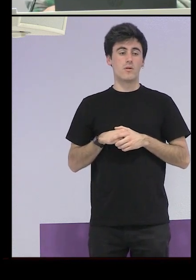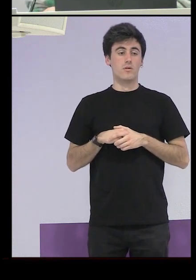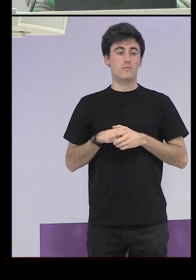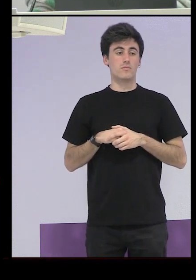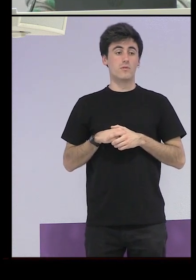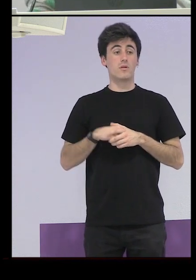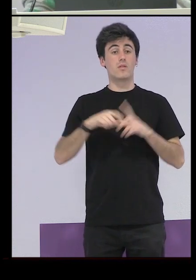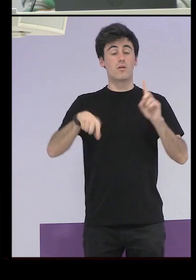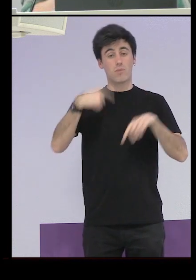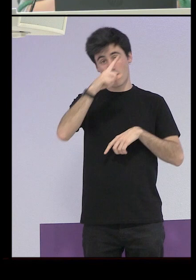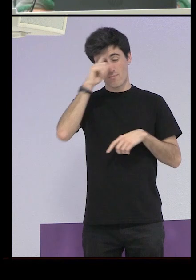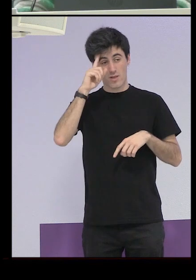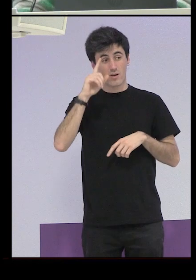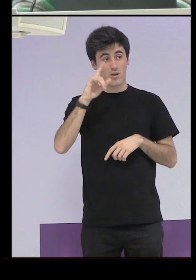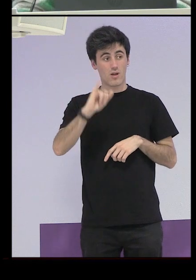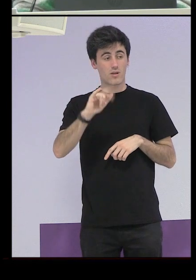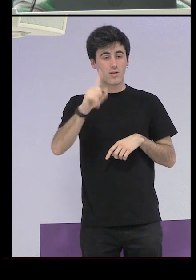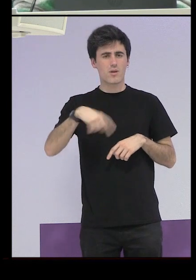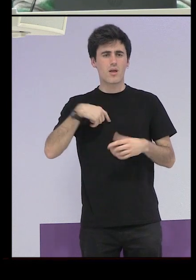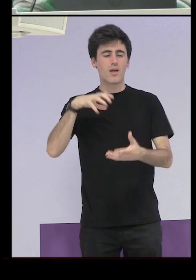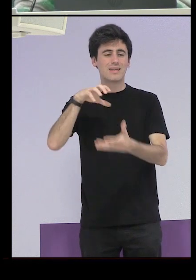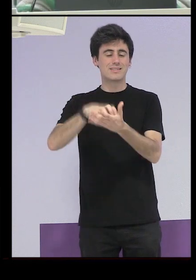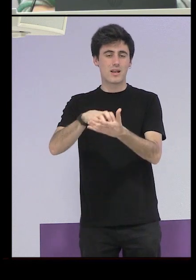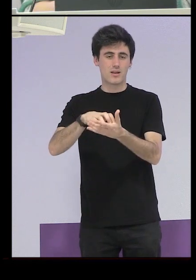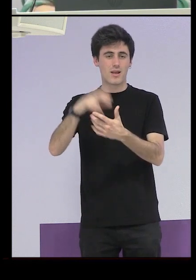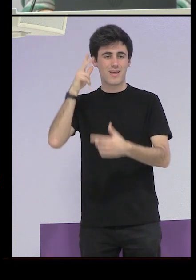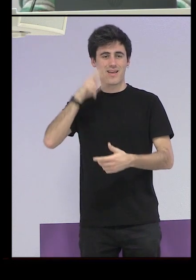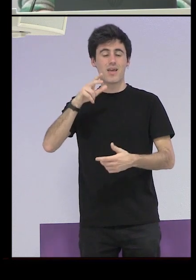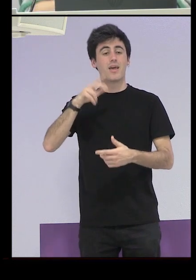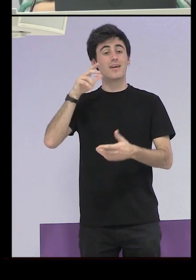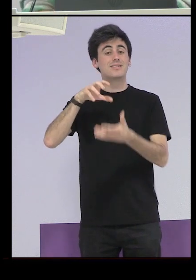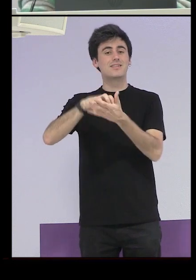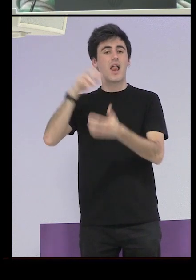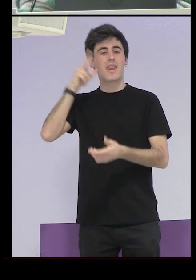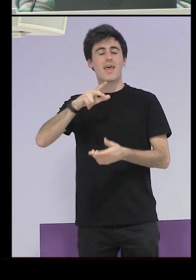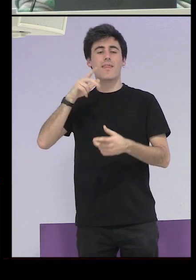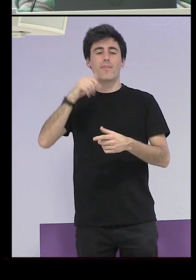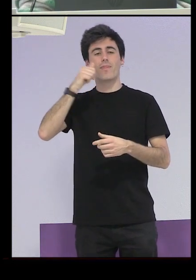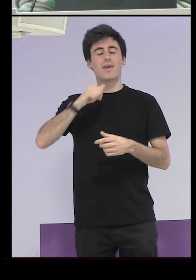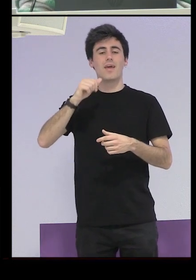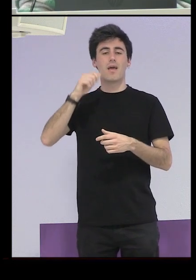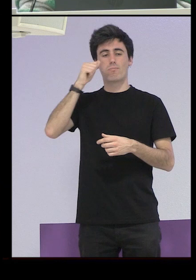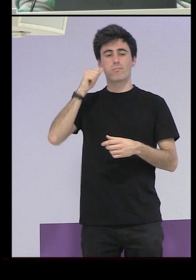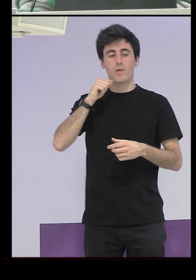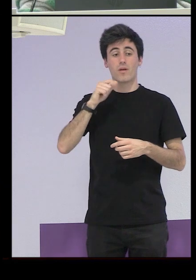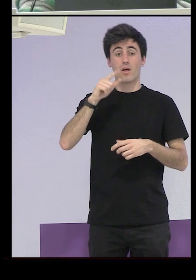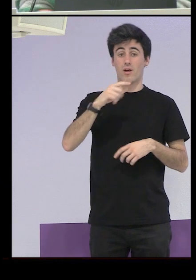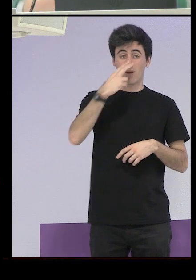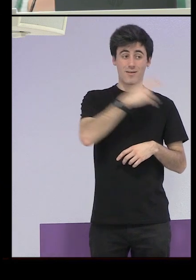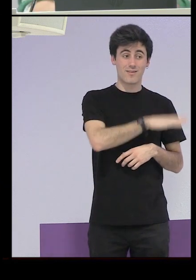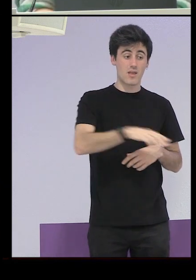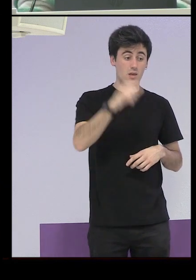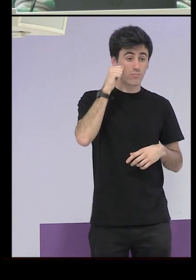luego había también en Madrid que sepamos un chalet que se llamaba el chalet de las embarazadas en Los Molinos donde también iban niñas y adolescentes